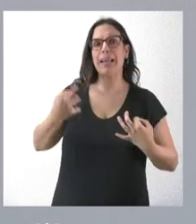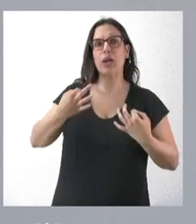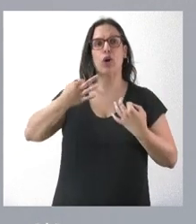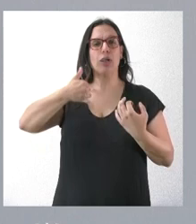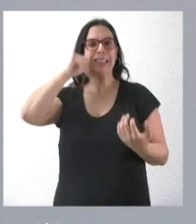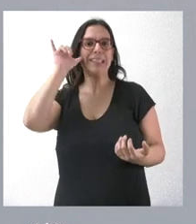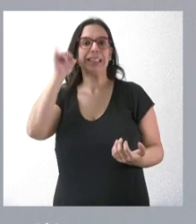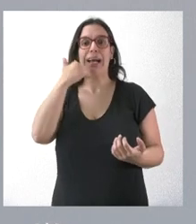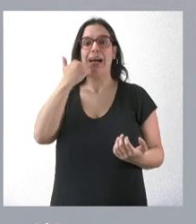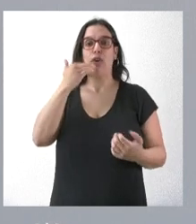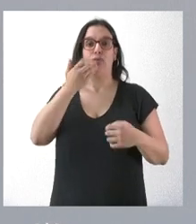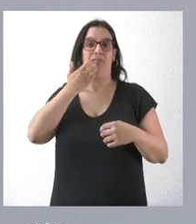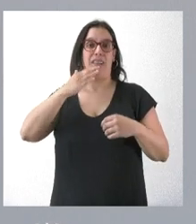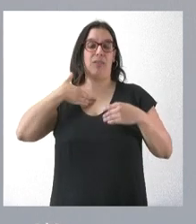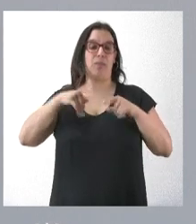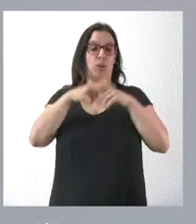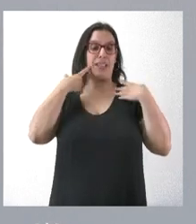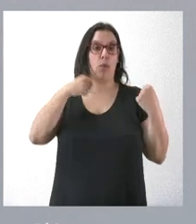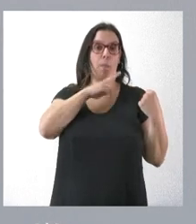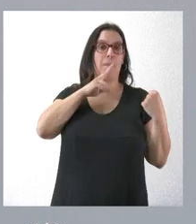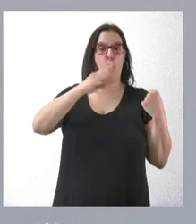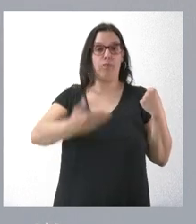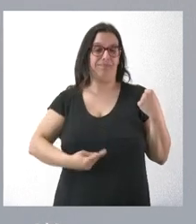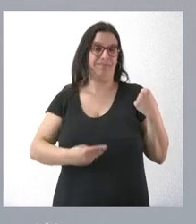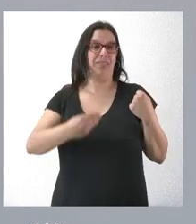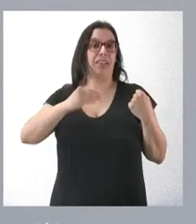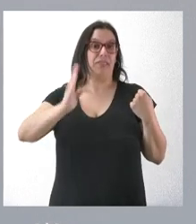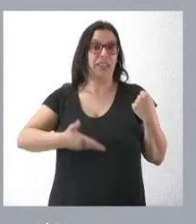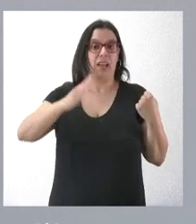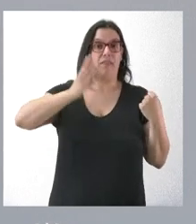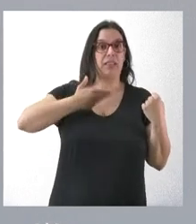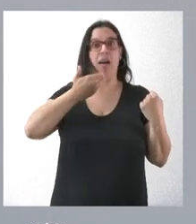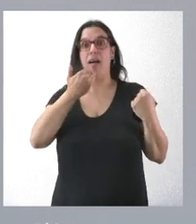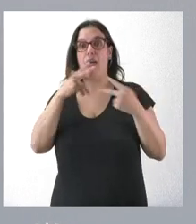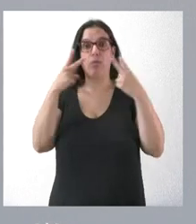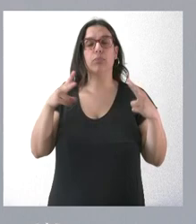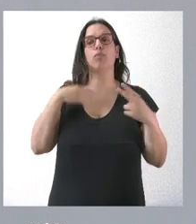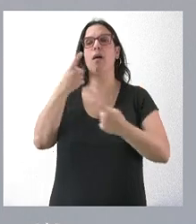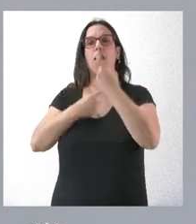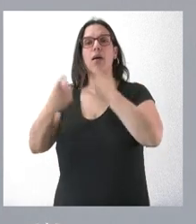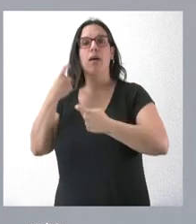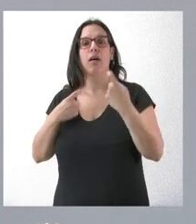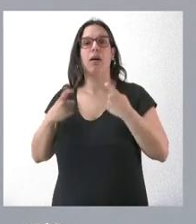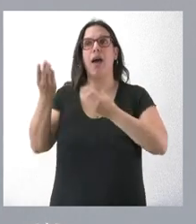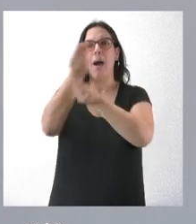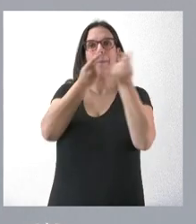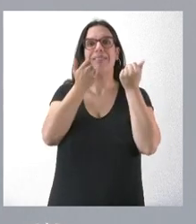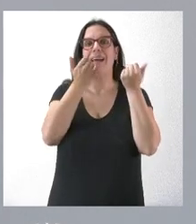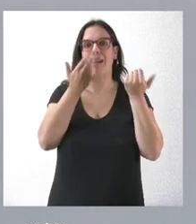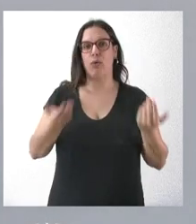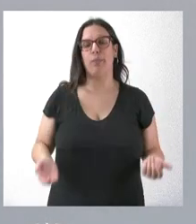que tanto para el feto como para la salud de la madre puedan suponer determinados agentes ambientales.